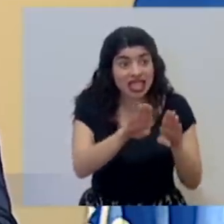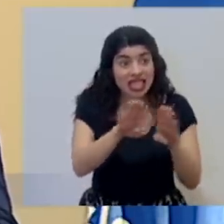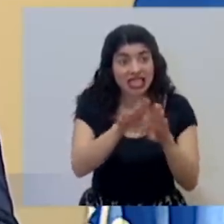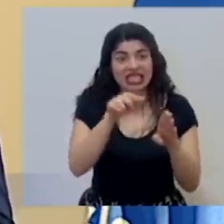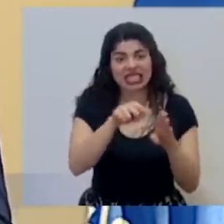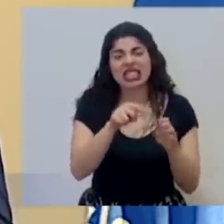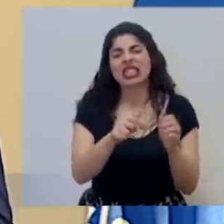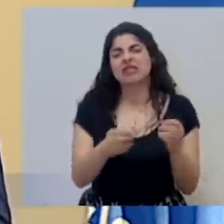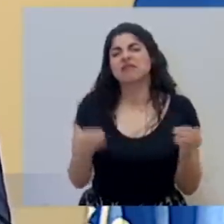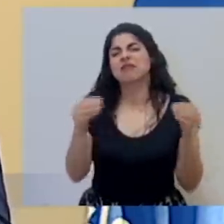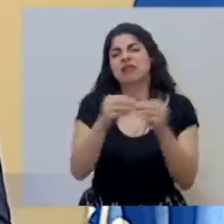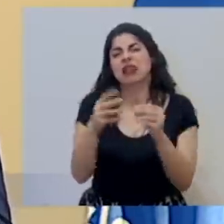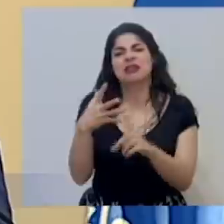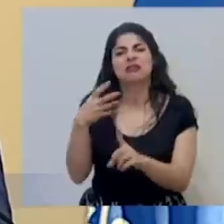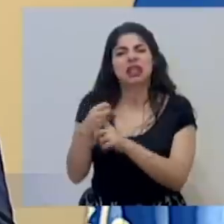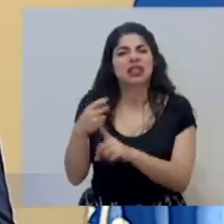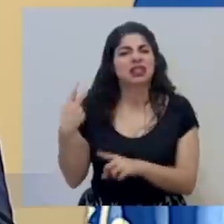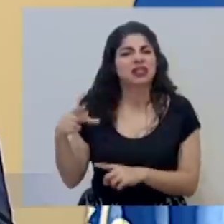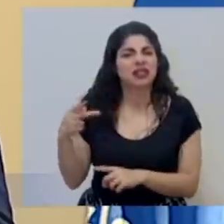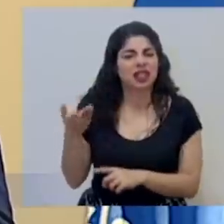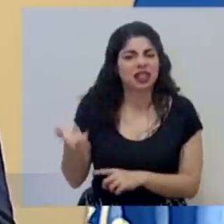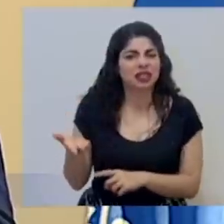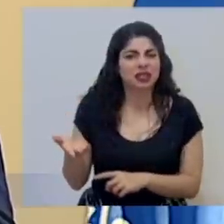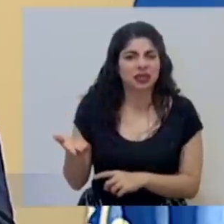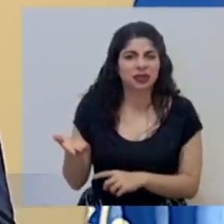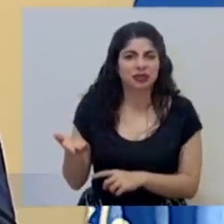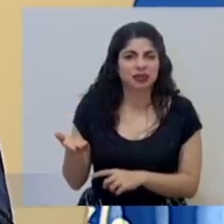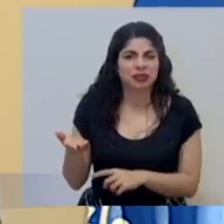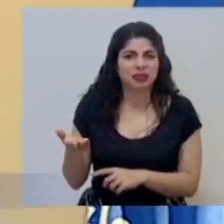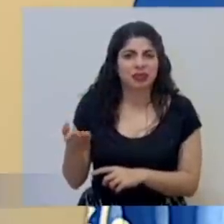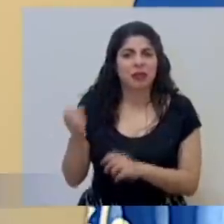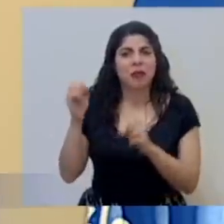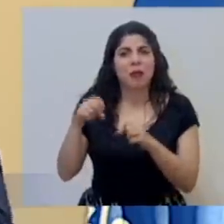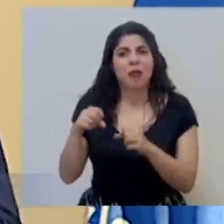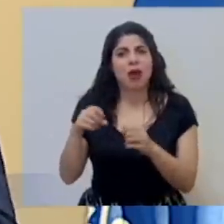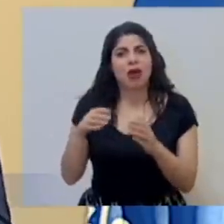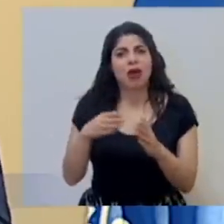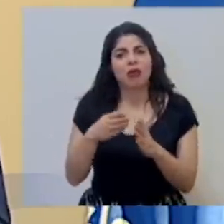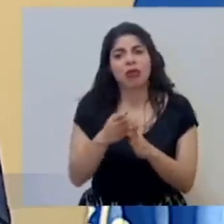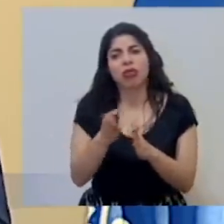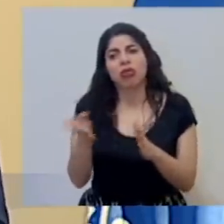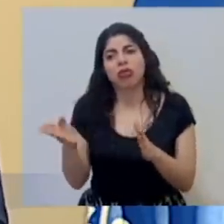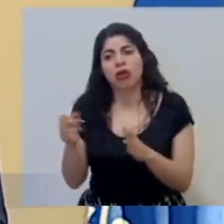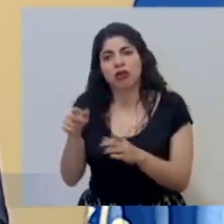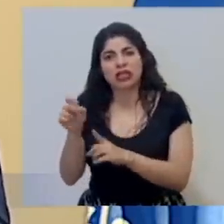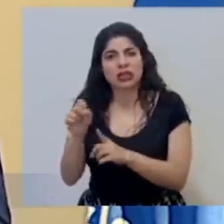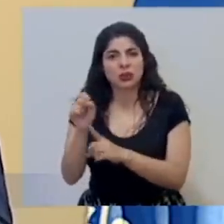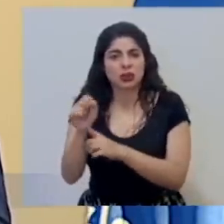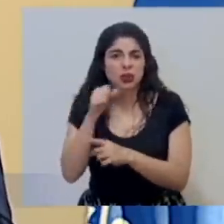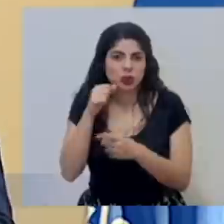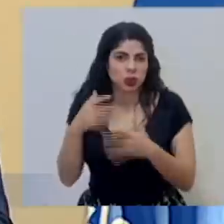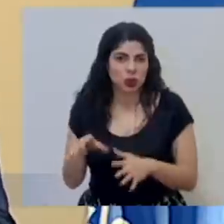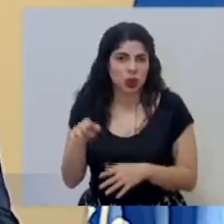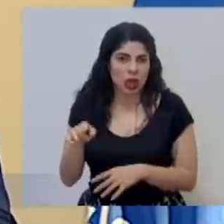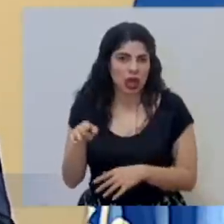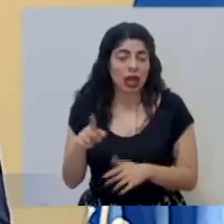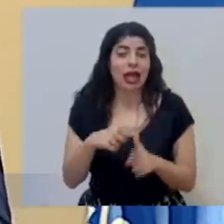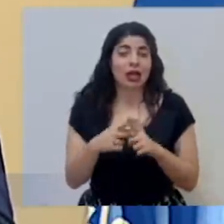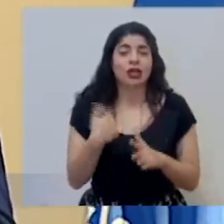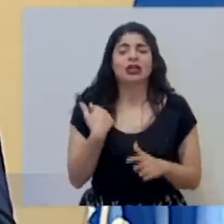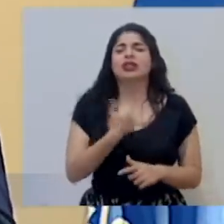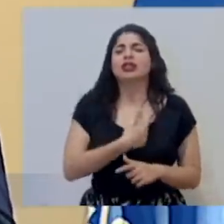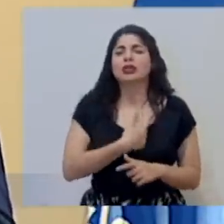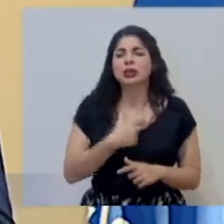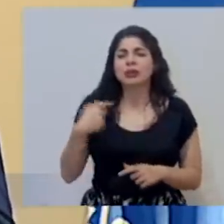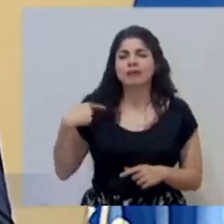cada vez más riesgos mayores de irnos hacia otros lados que tampoco queremos transitar así que estamos siempre en esa